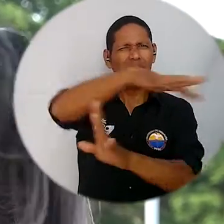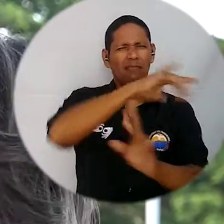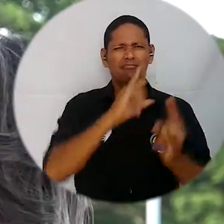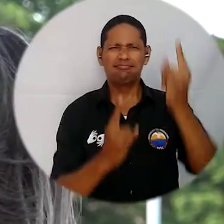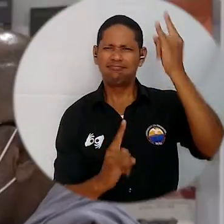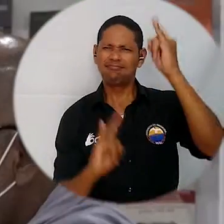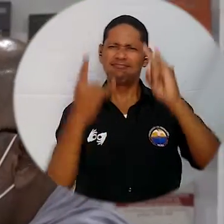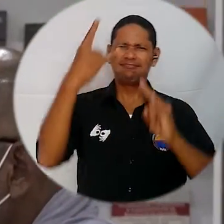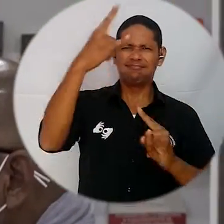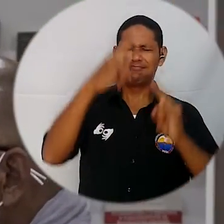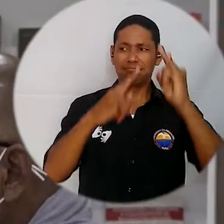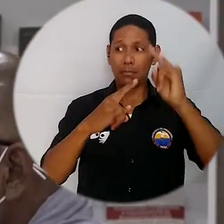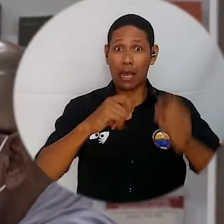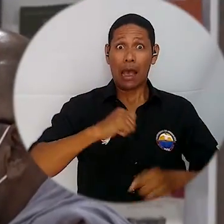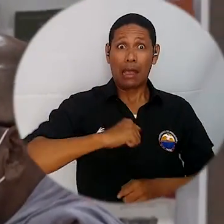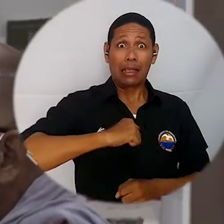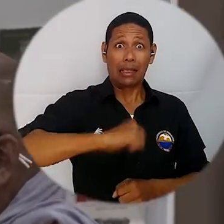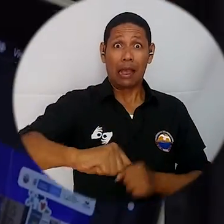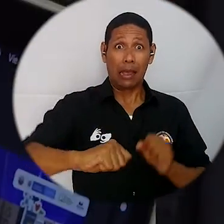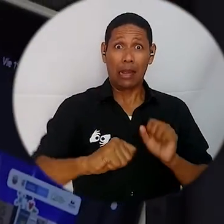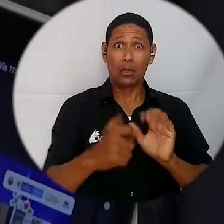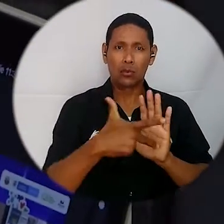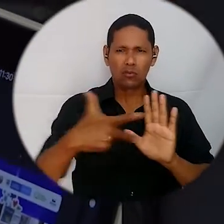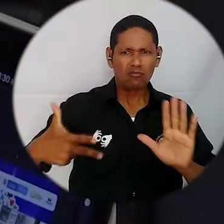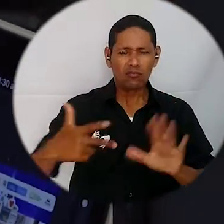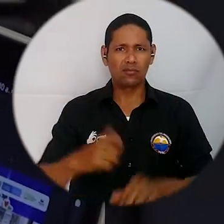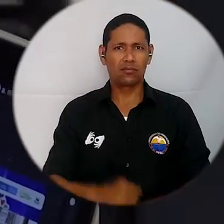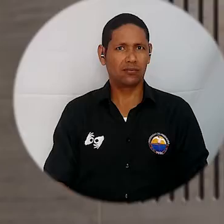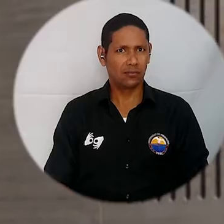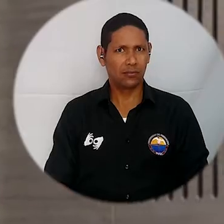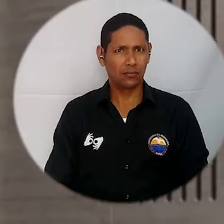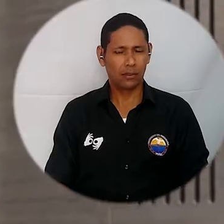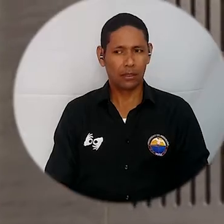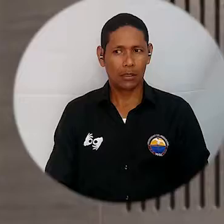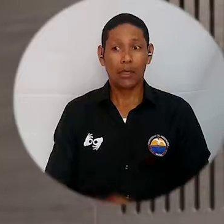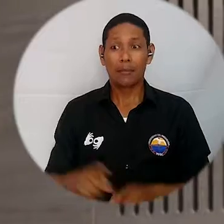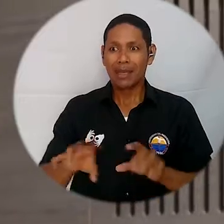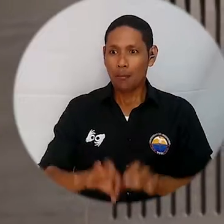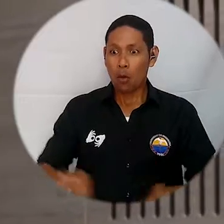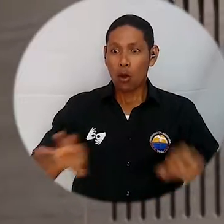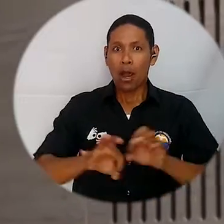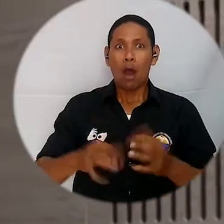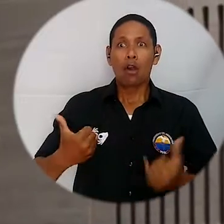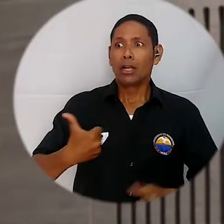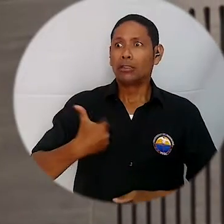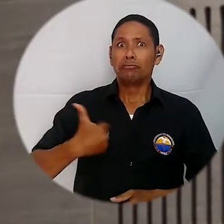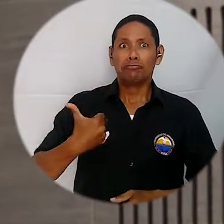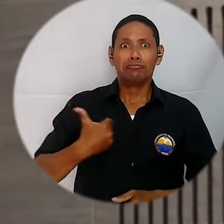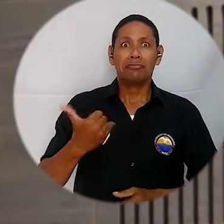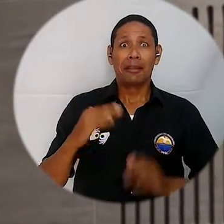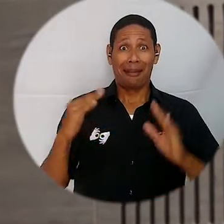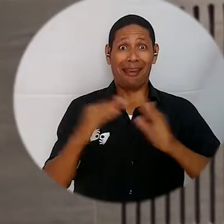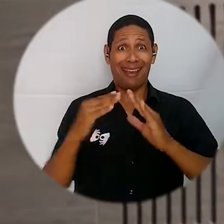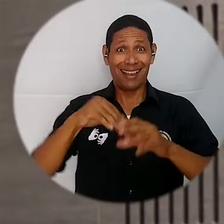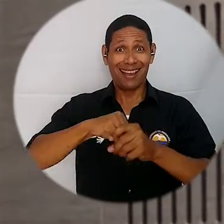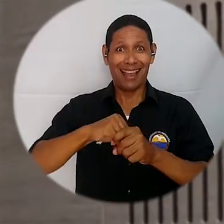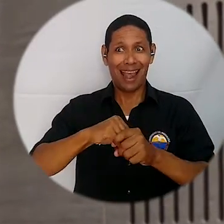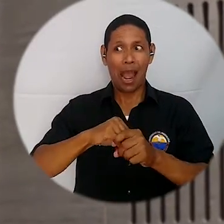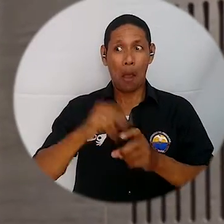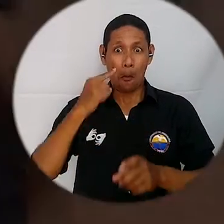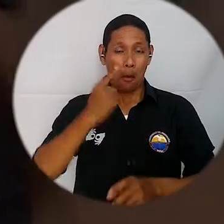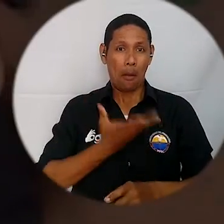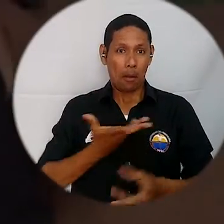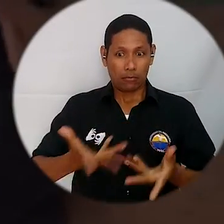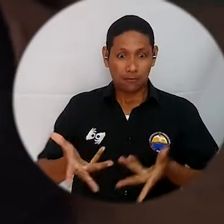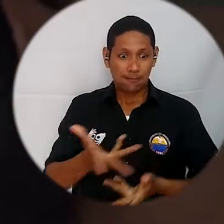constitucional. Que podamos captarlos junto con los padres desde su casa, ya que están en periodo de vacaciones, y puedan de una manera u